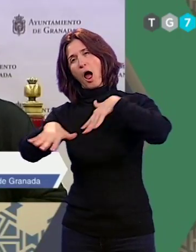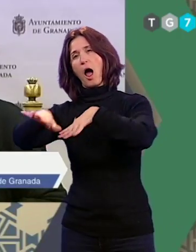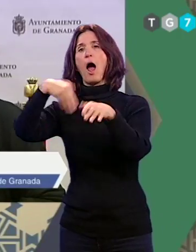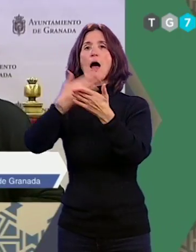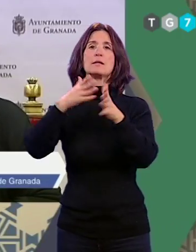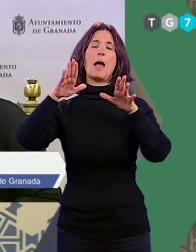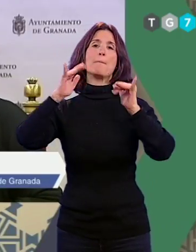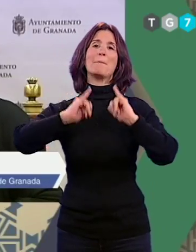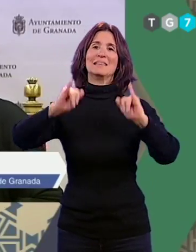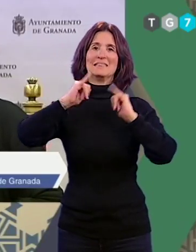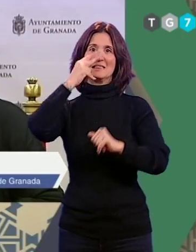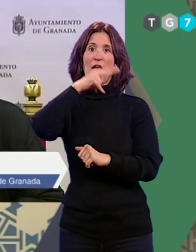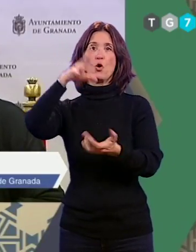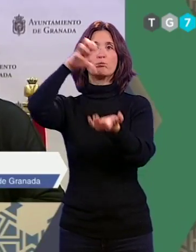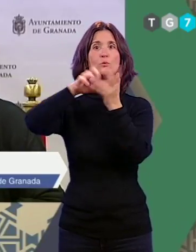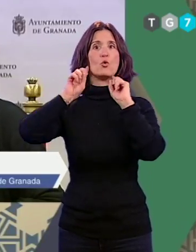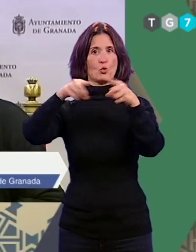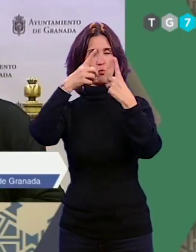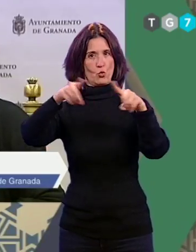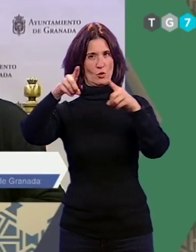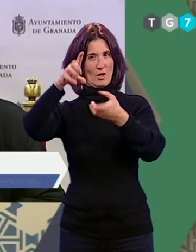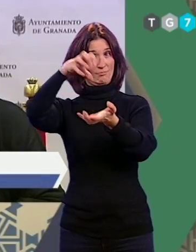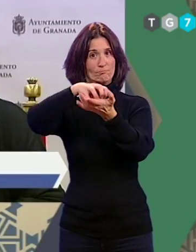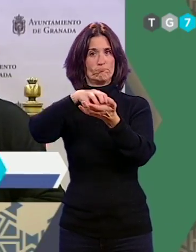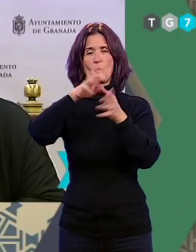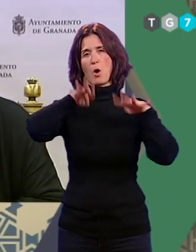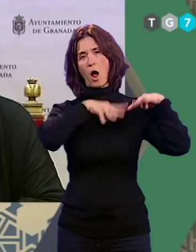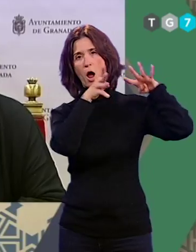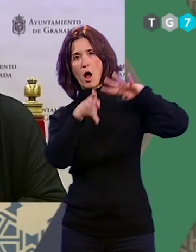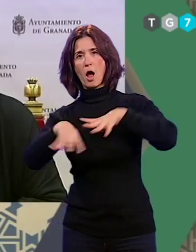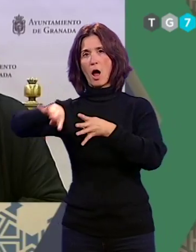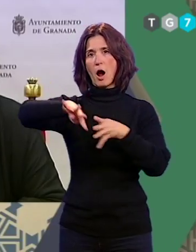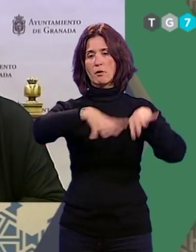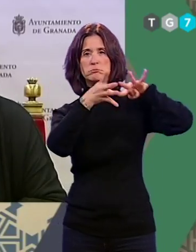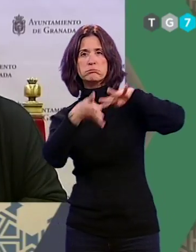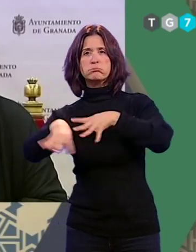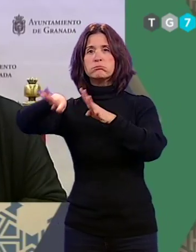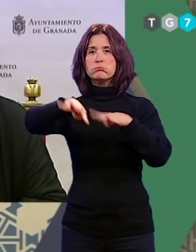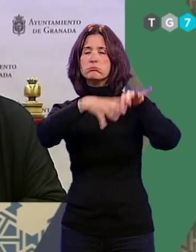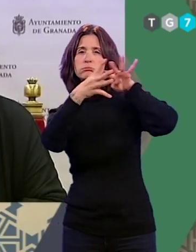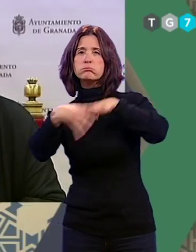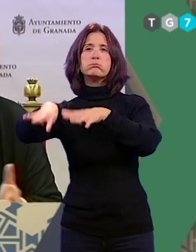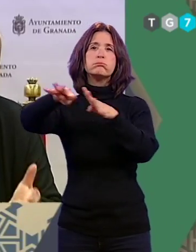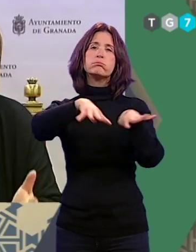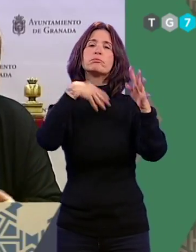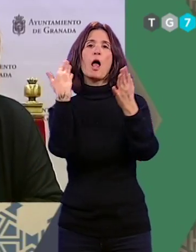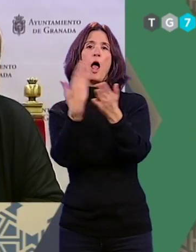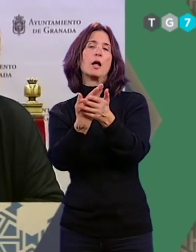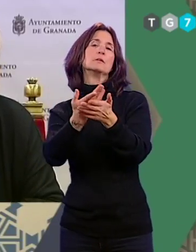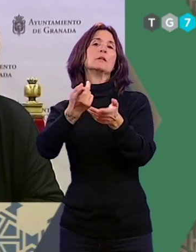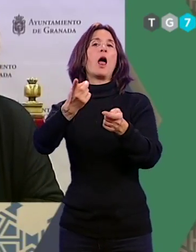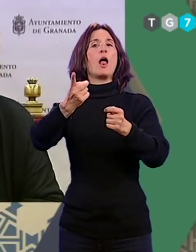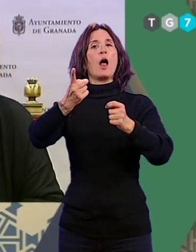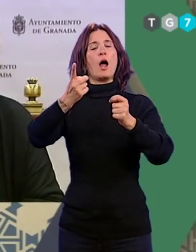de la música. Va a recoger las calles de nuestra ciudad y desde luego también nos va a cimbrear un